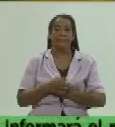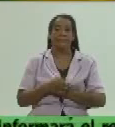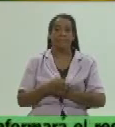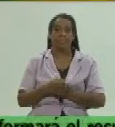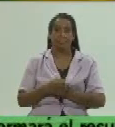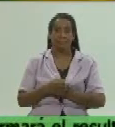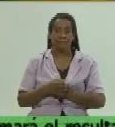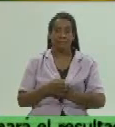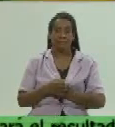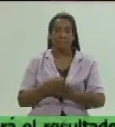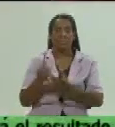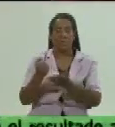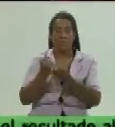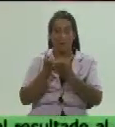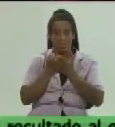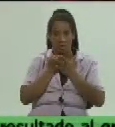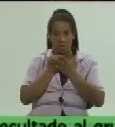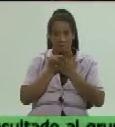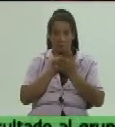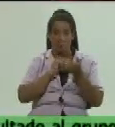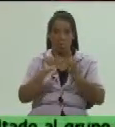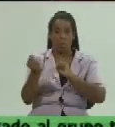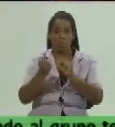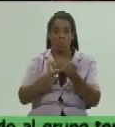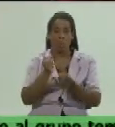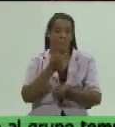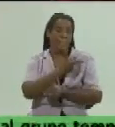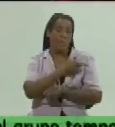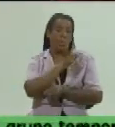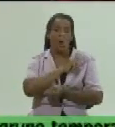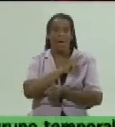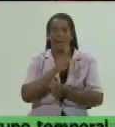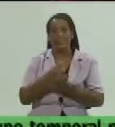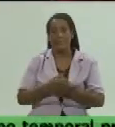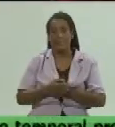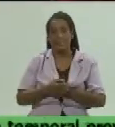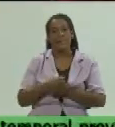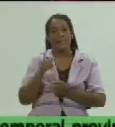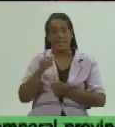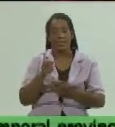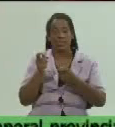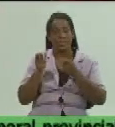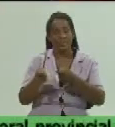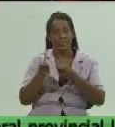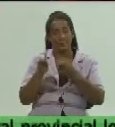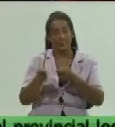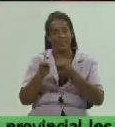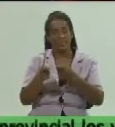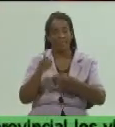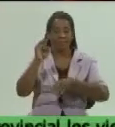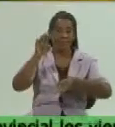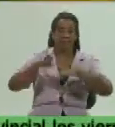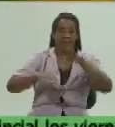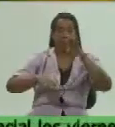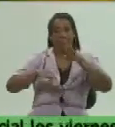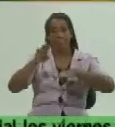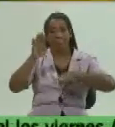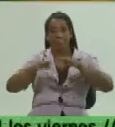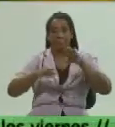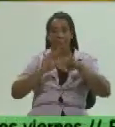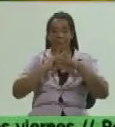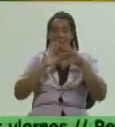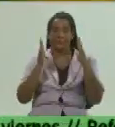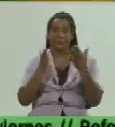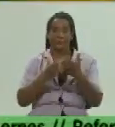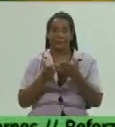nos va a ayudar por supuesto el control popular que en eso se ha estado insistiendo independientemente aquí hay inspectores compañeros